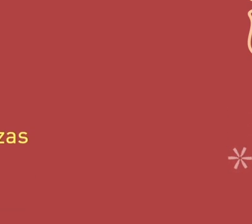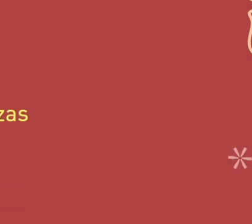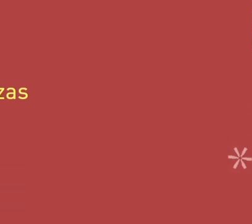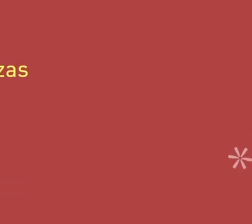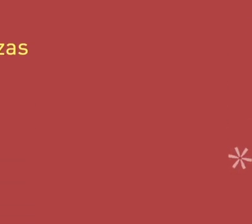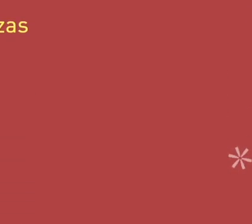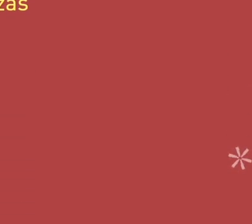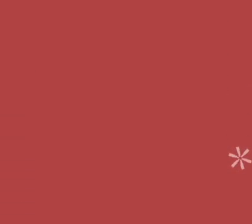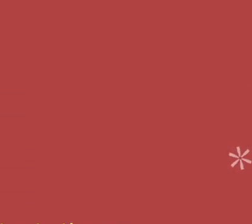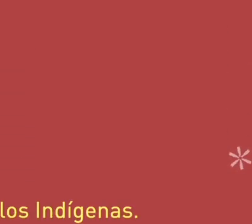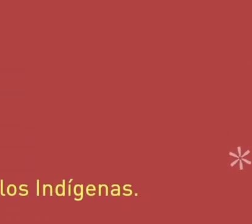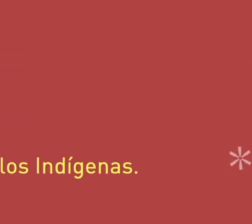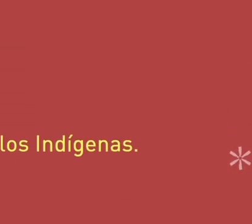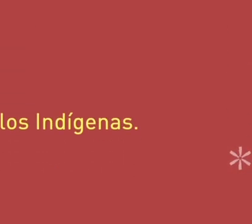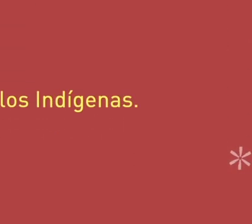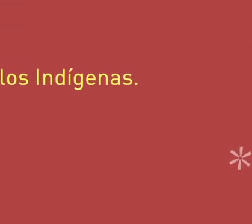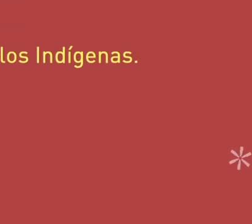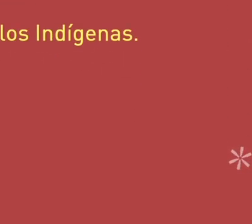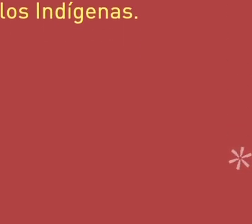hominem,